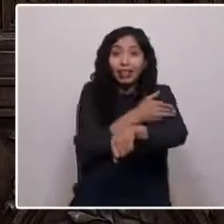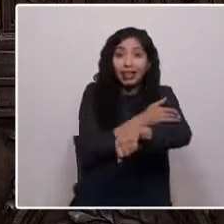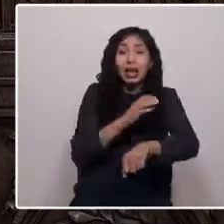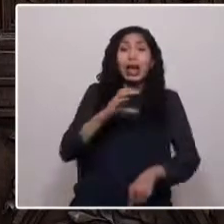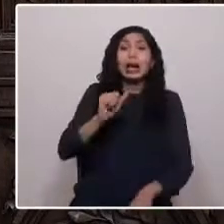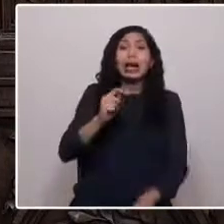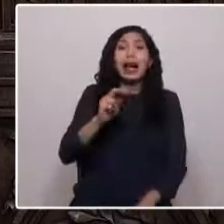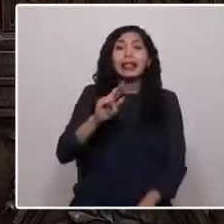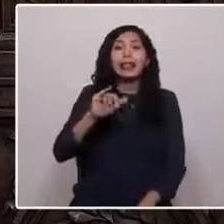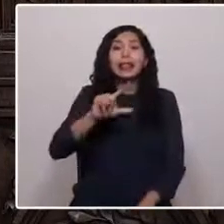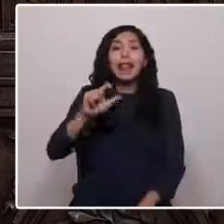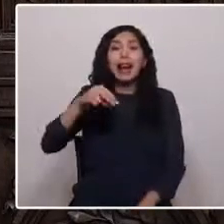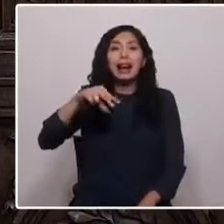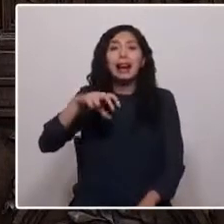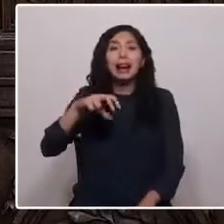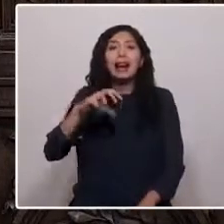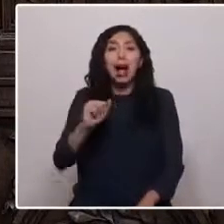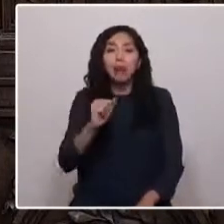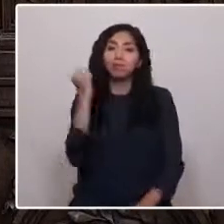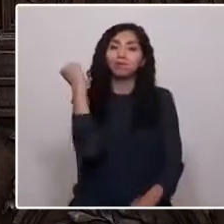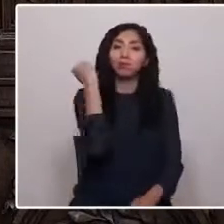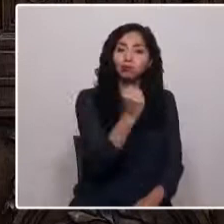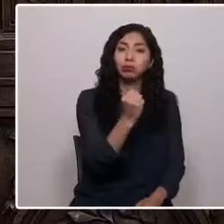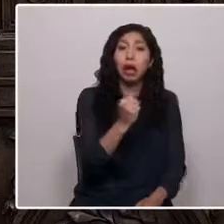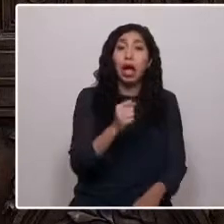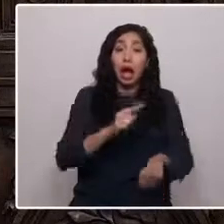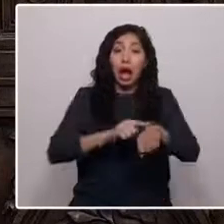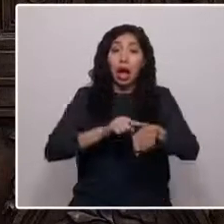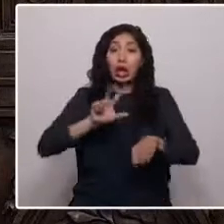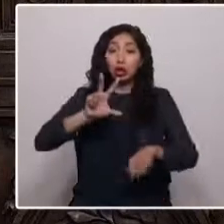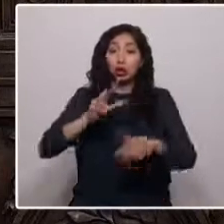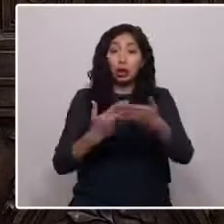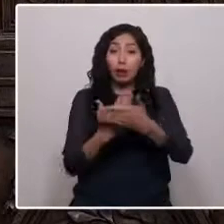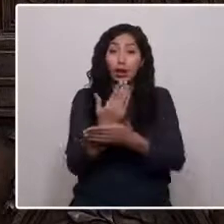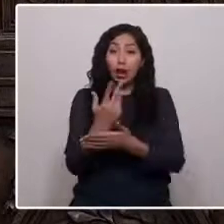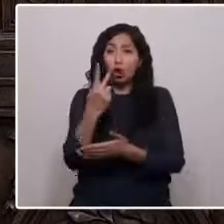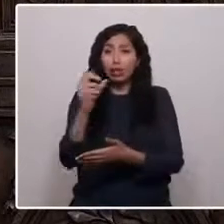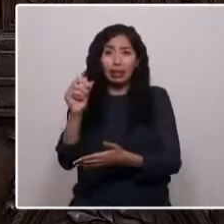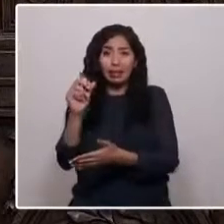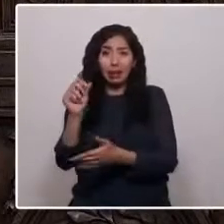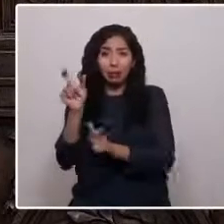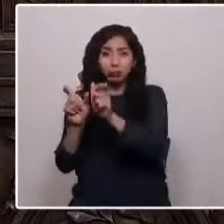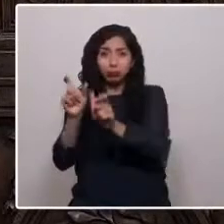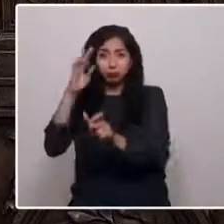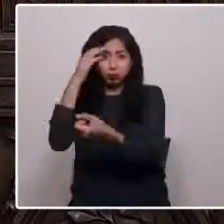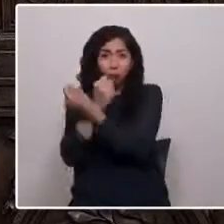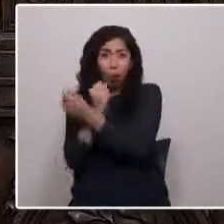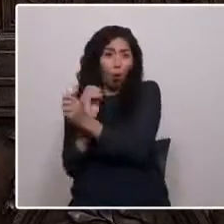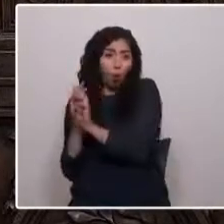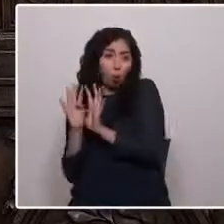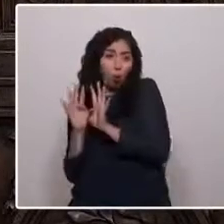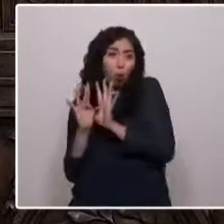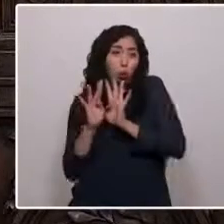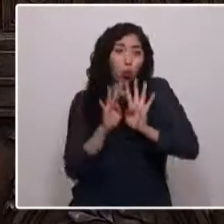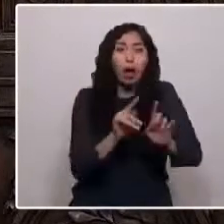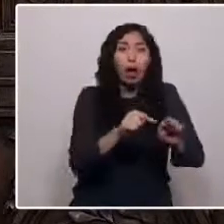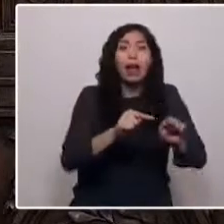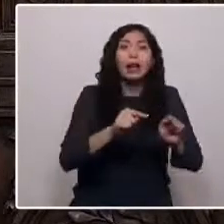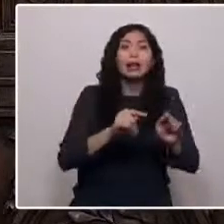el Hualmapu, a las 8 de la mañana, 80 efectivos policiales ingresaron al territorio cordillerano de San Fabián.